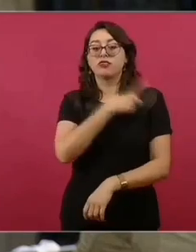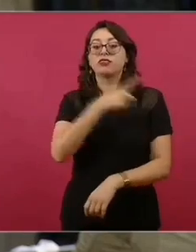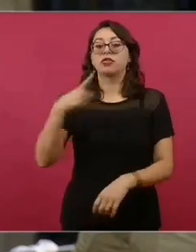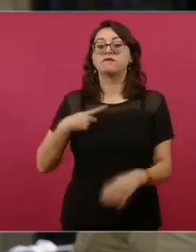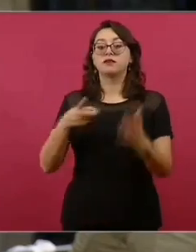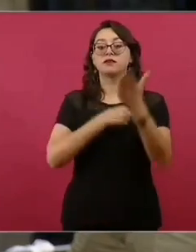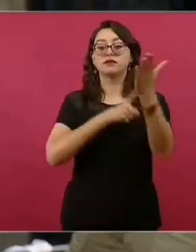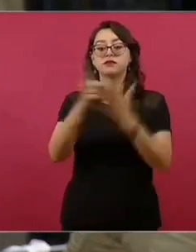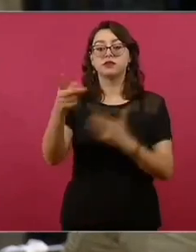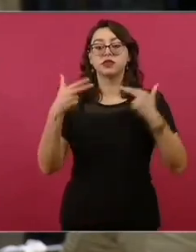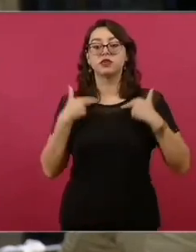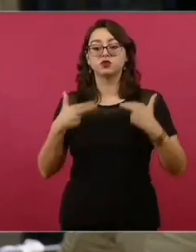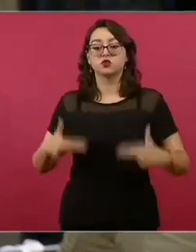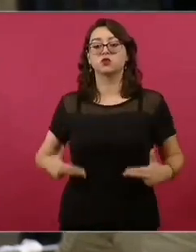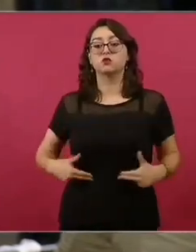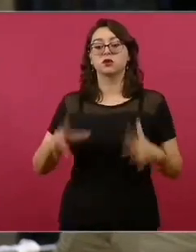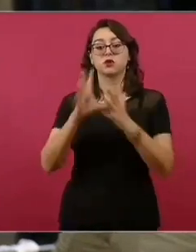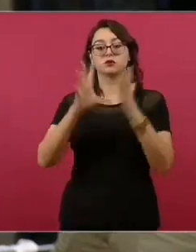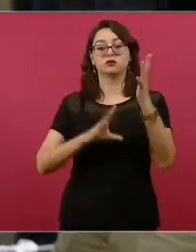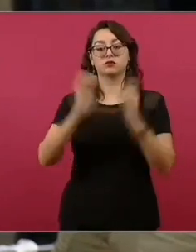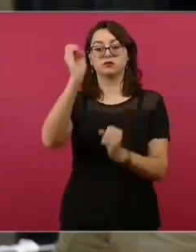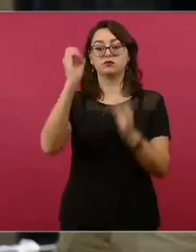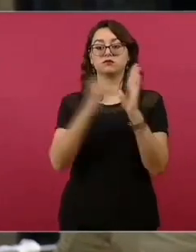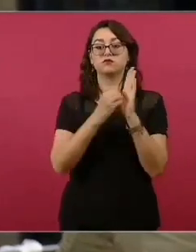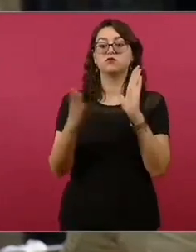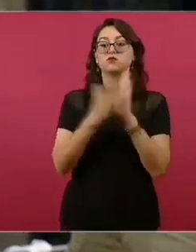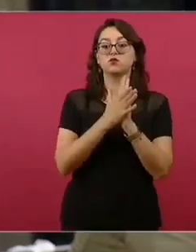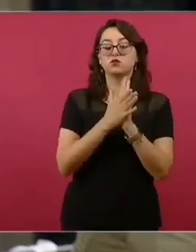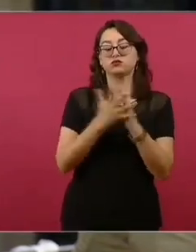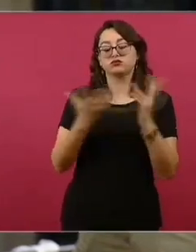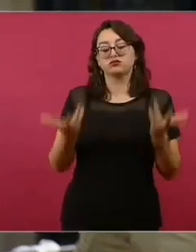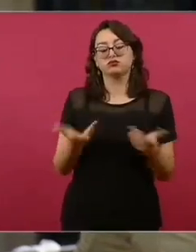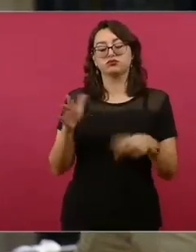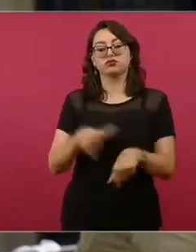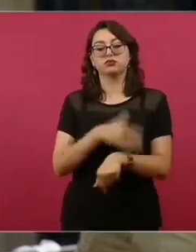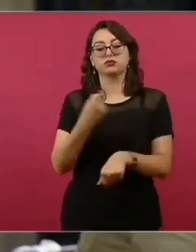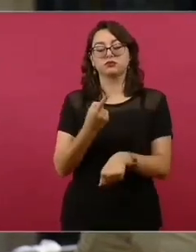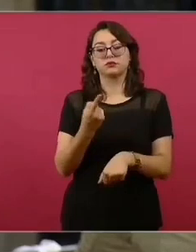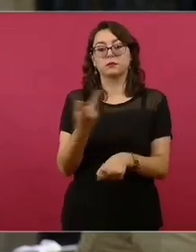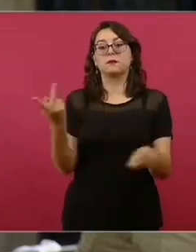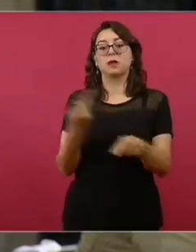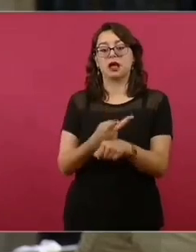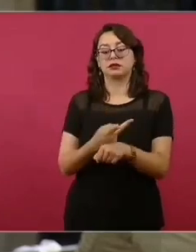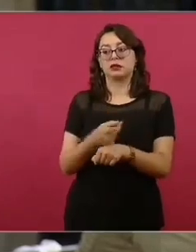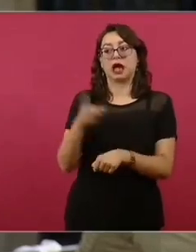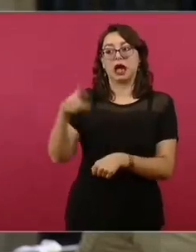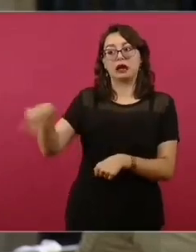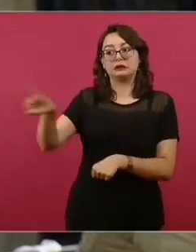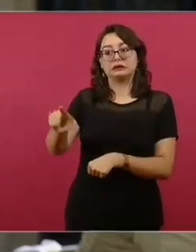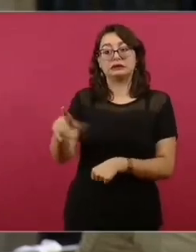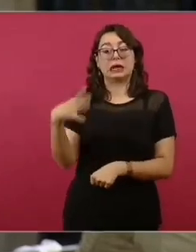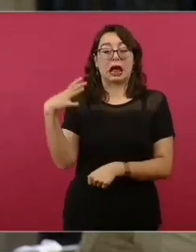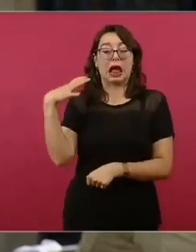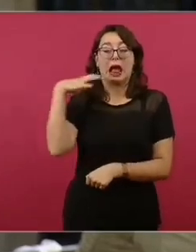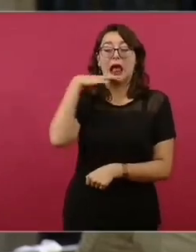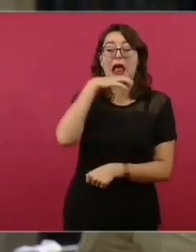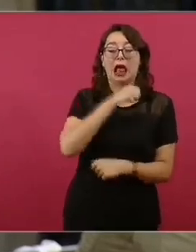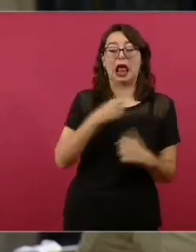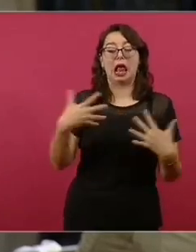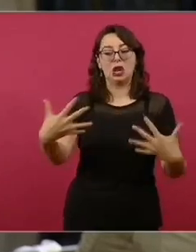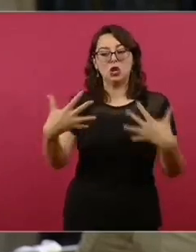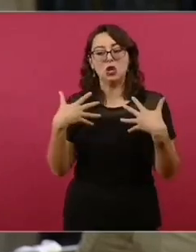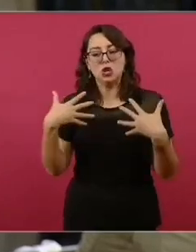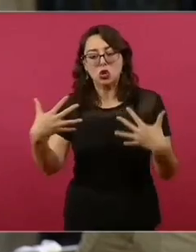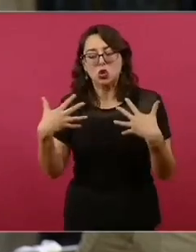se eleve a un rango constitucional, porque ellos dicen que el subsidio, de todas maneras, a pesar del subsidio que hay en